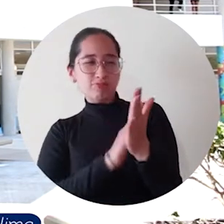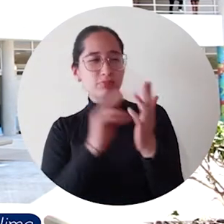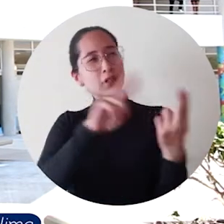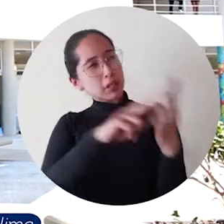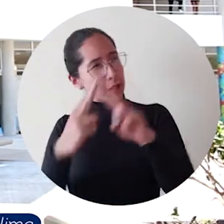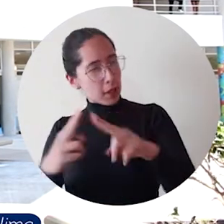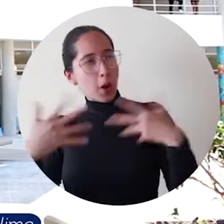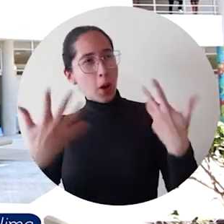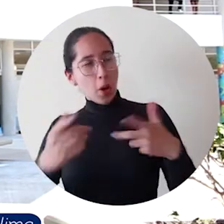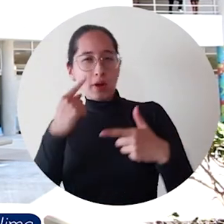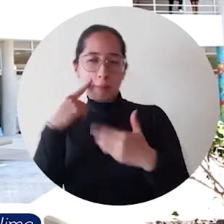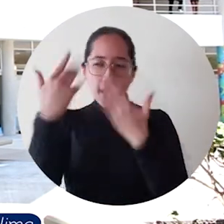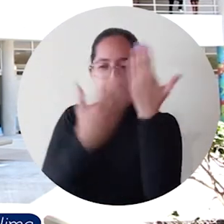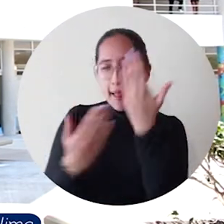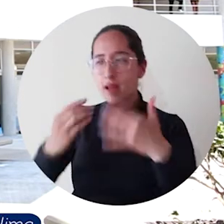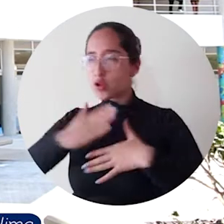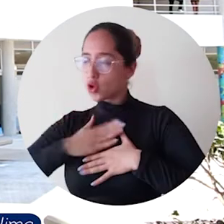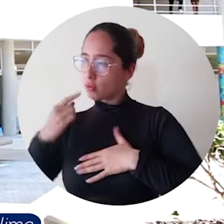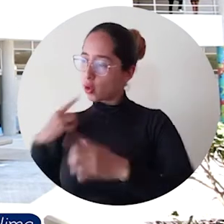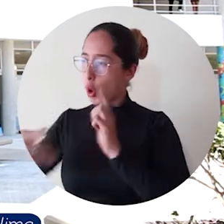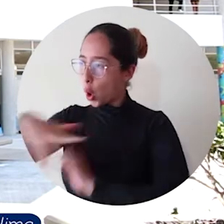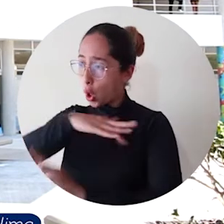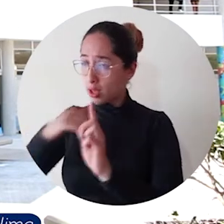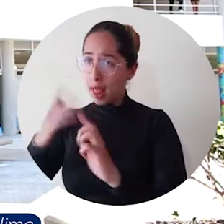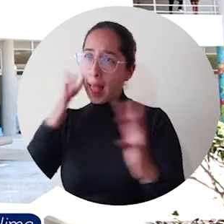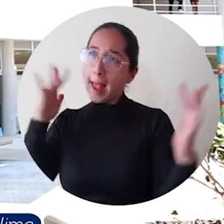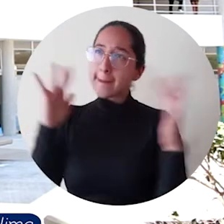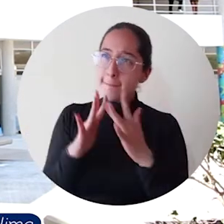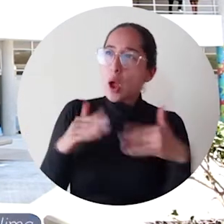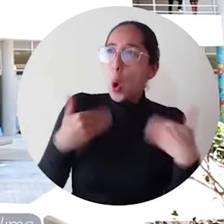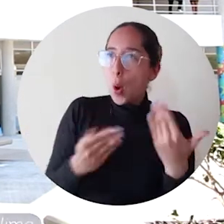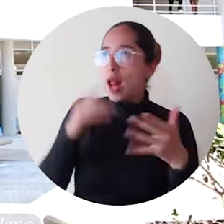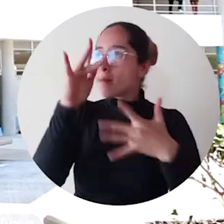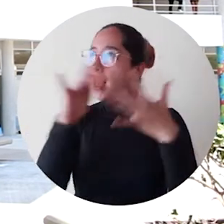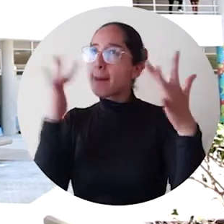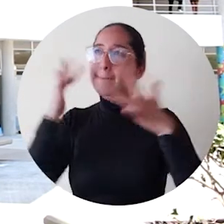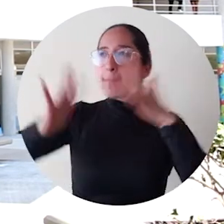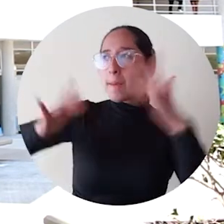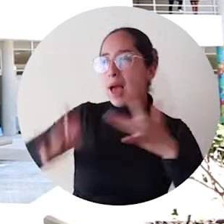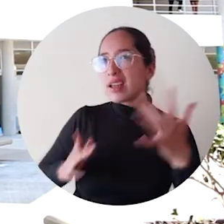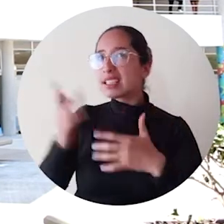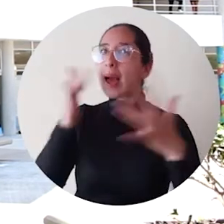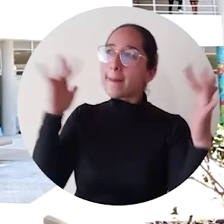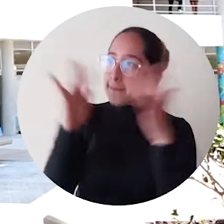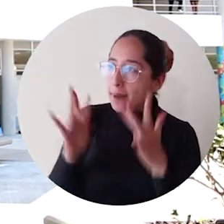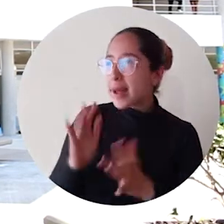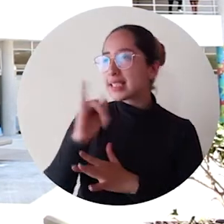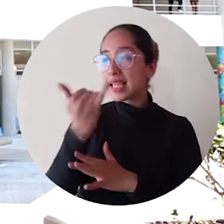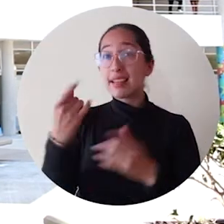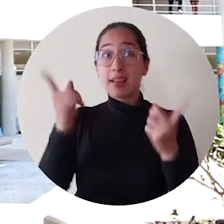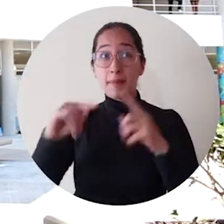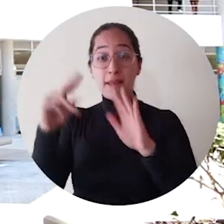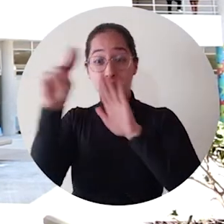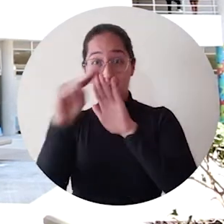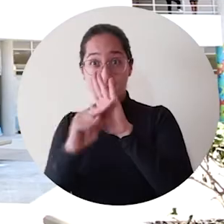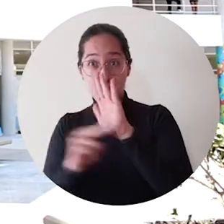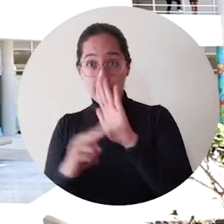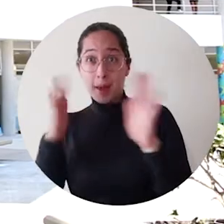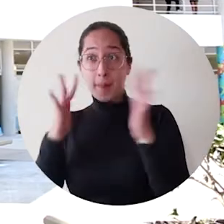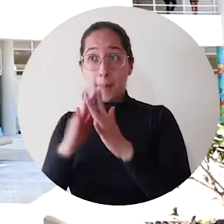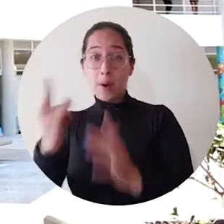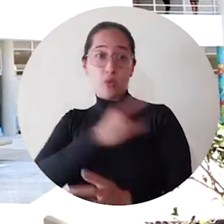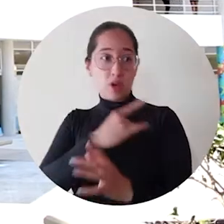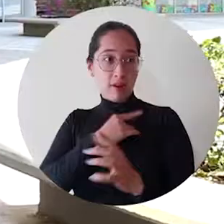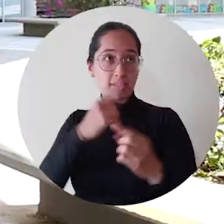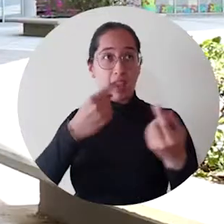emularla, invita a revisar nuestros contextos y desde luego a revisar cómo diferentes políticas públicas universitarias